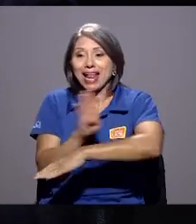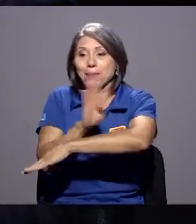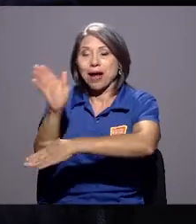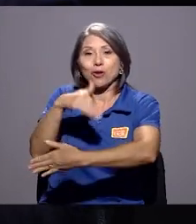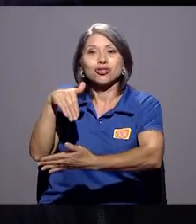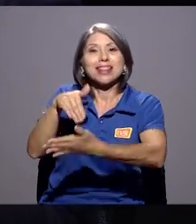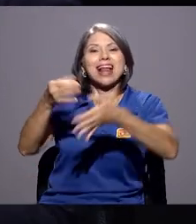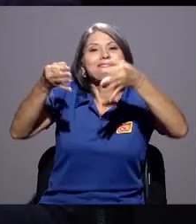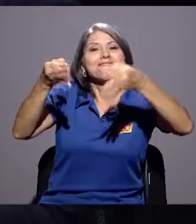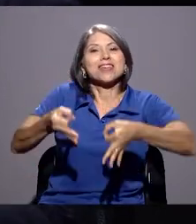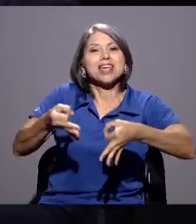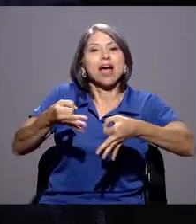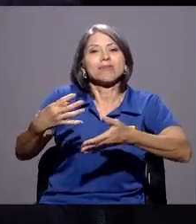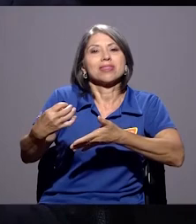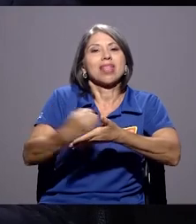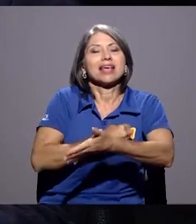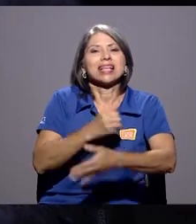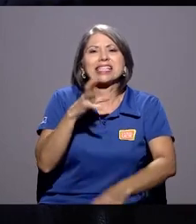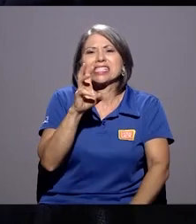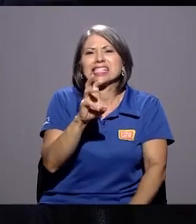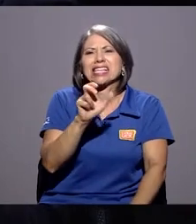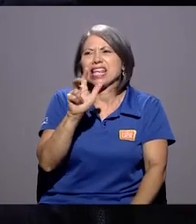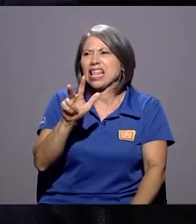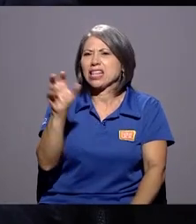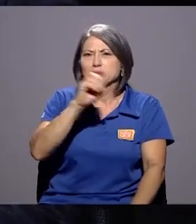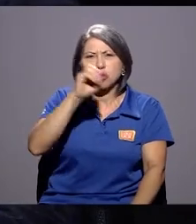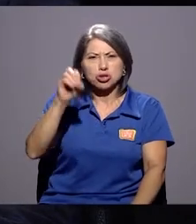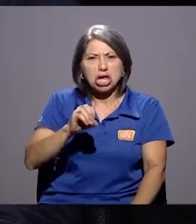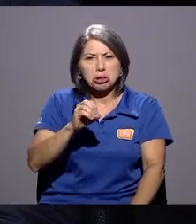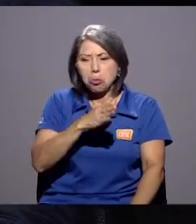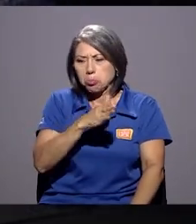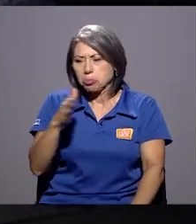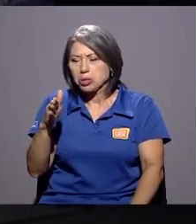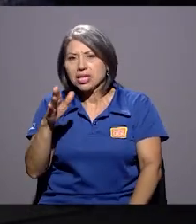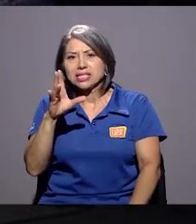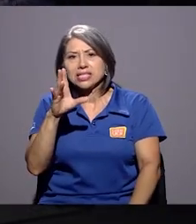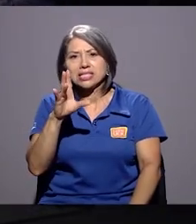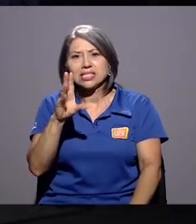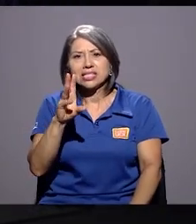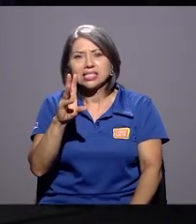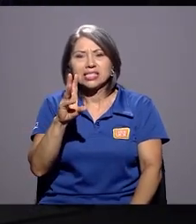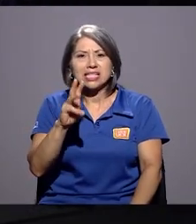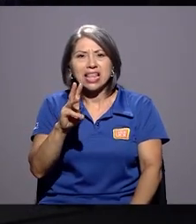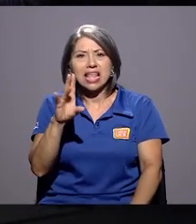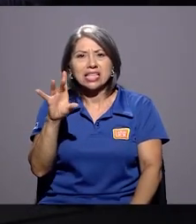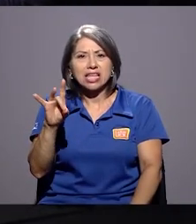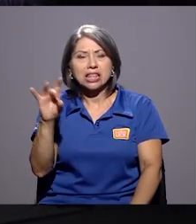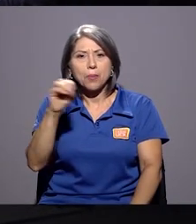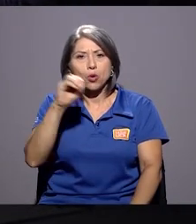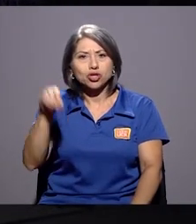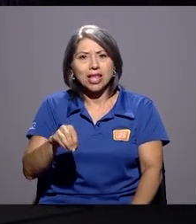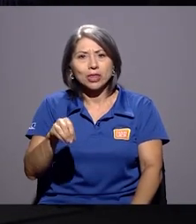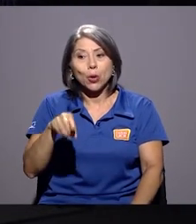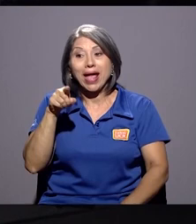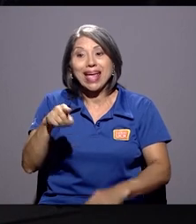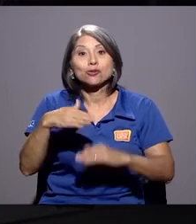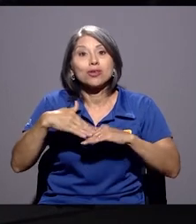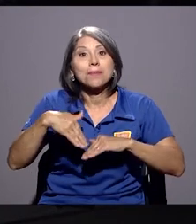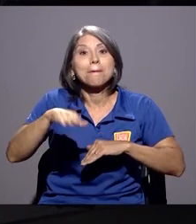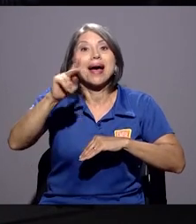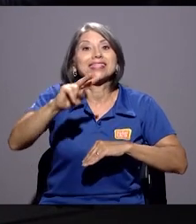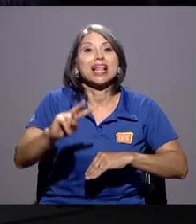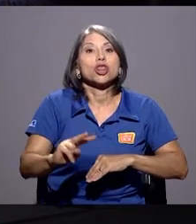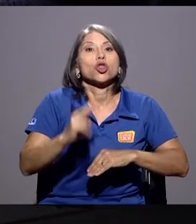del 63%, entre el 63 y el 67%, eso es más del doble de las tasas